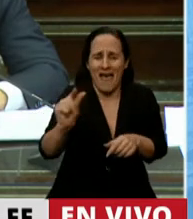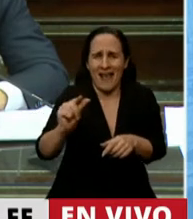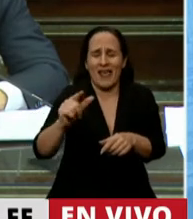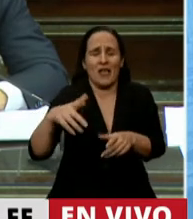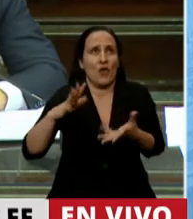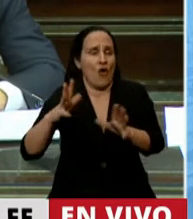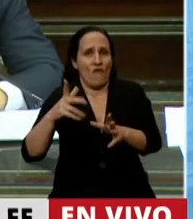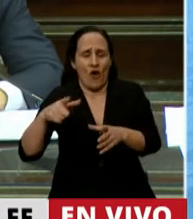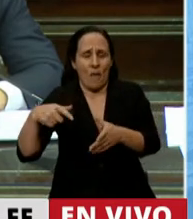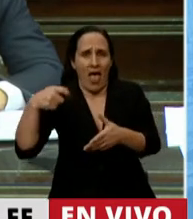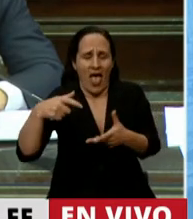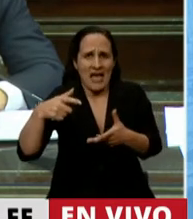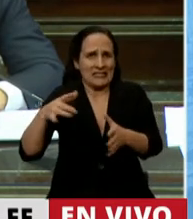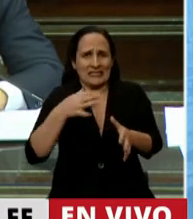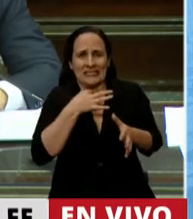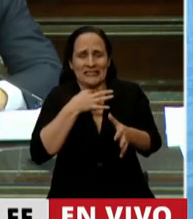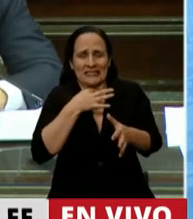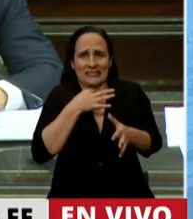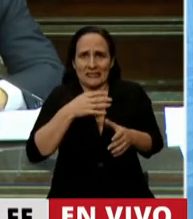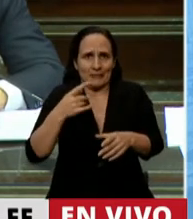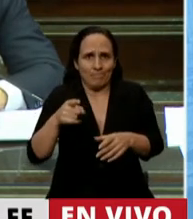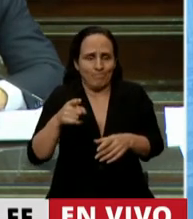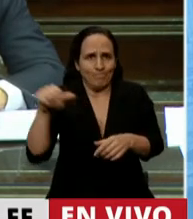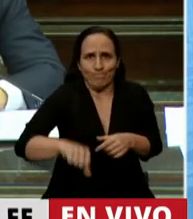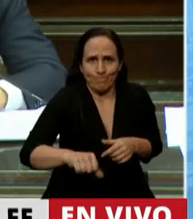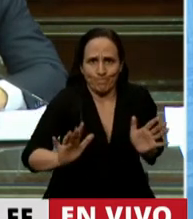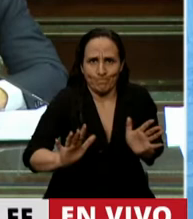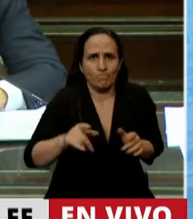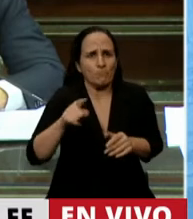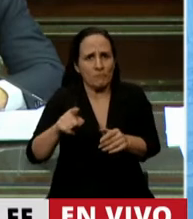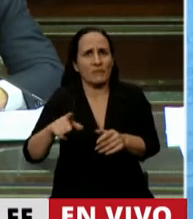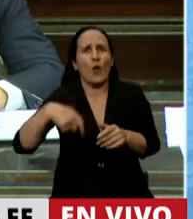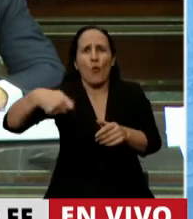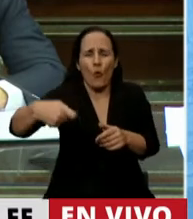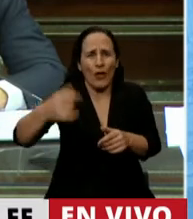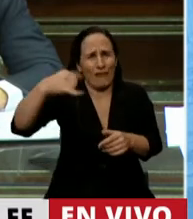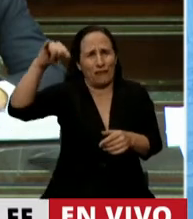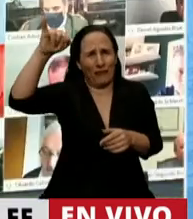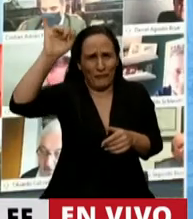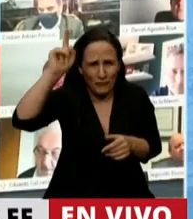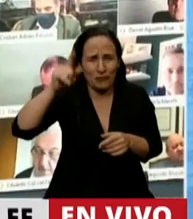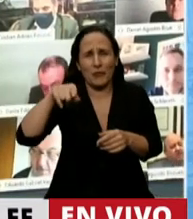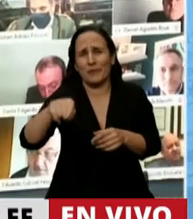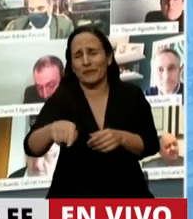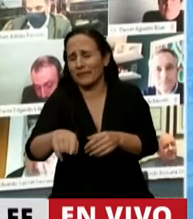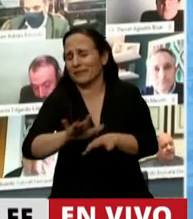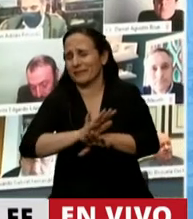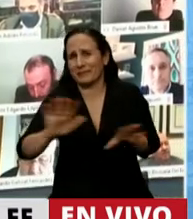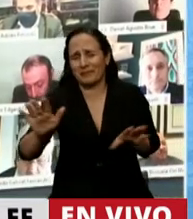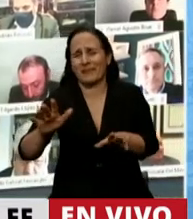que no funciona, que tiene un alto impacto en las cuotas, que hay una financiarización